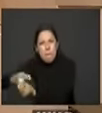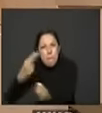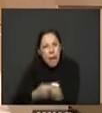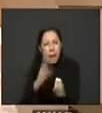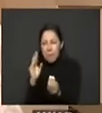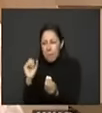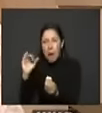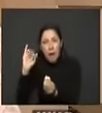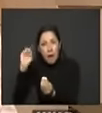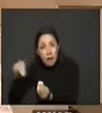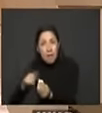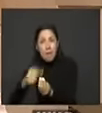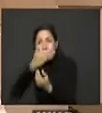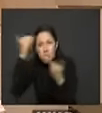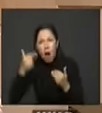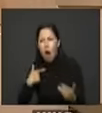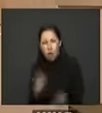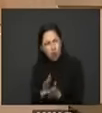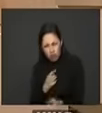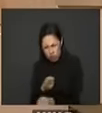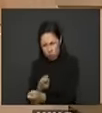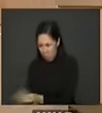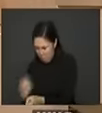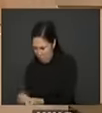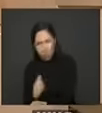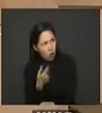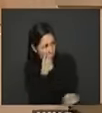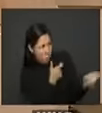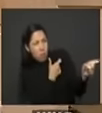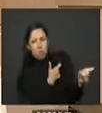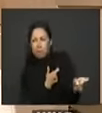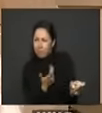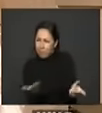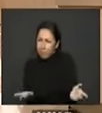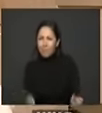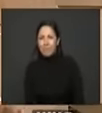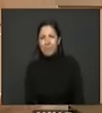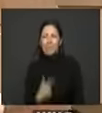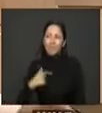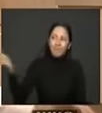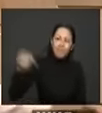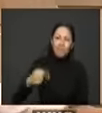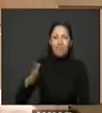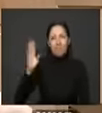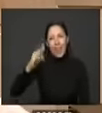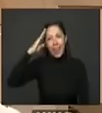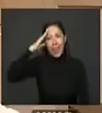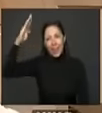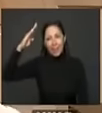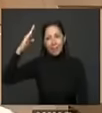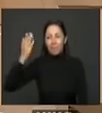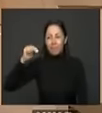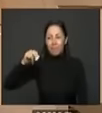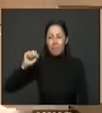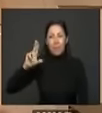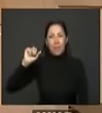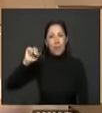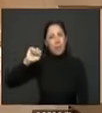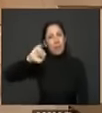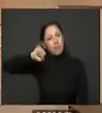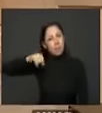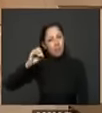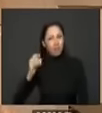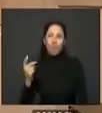FARC y ellos son los que proveen seguridad y justicia yo hubiera querido que viniera el general Naranjo yo lamento mucho que el señor general Naranjo no haya